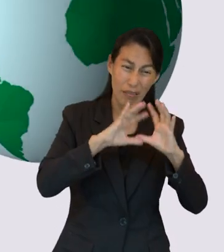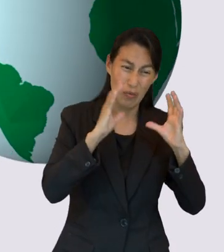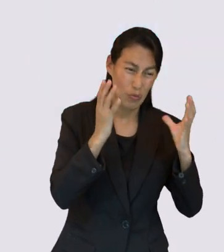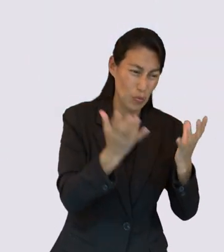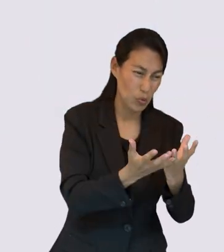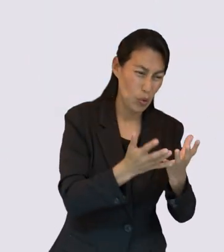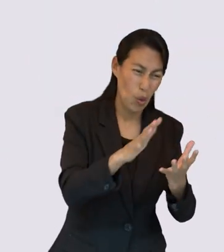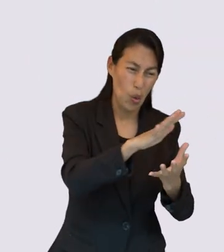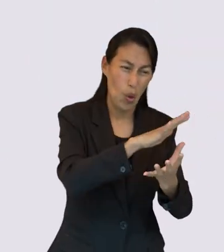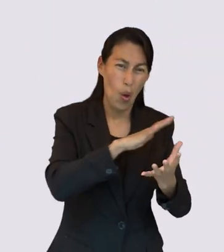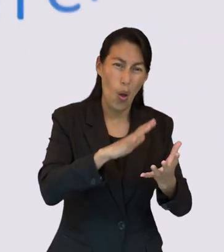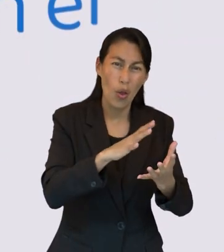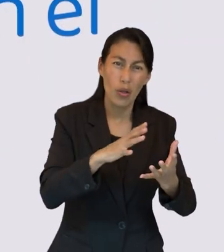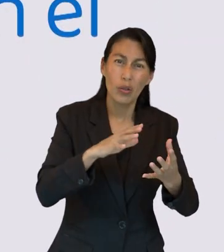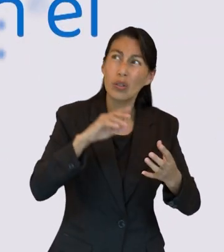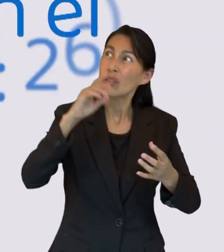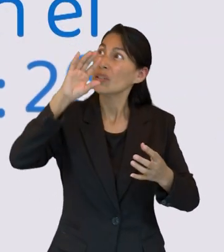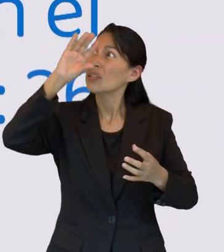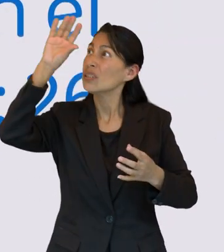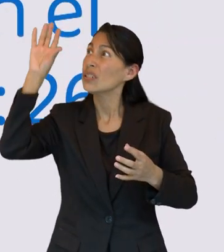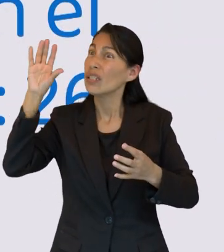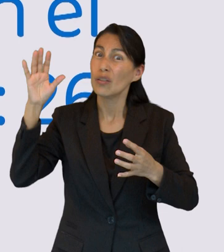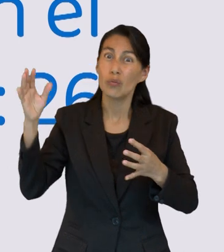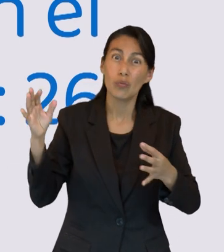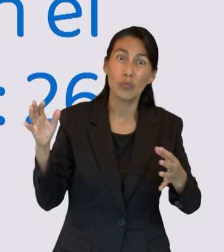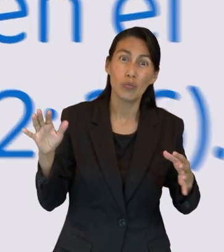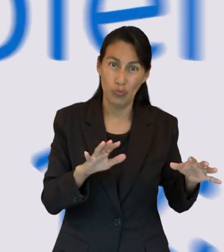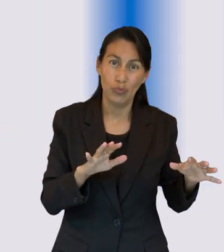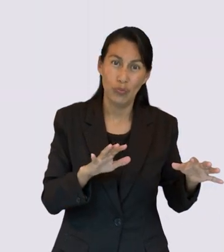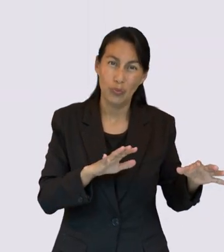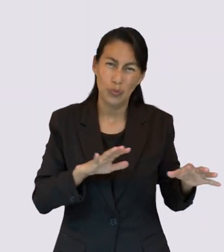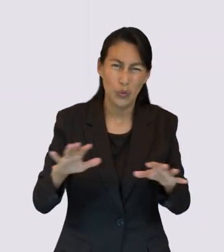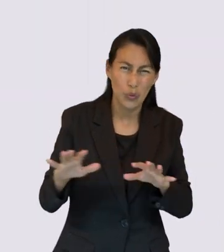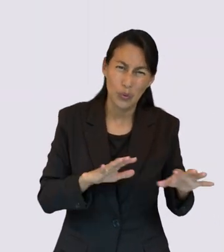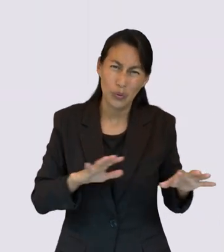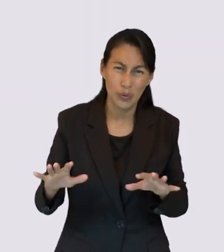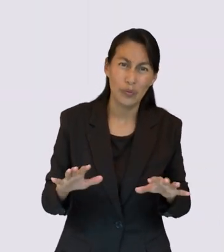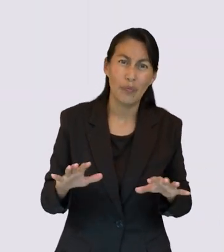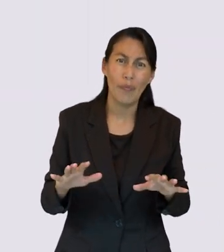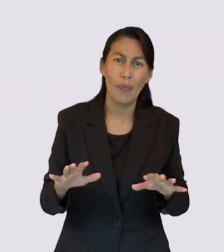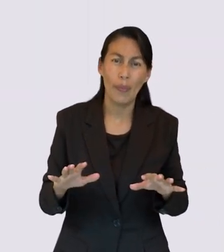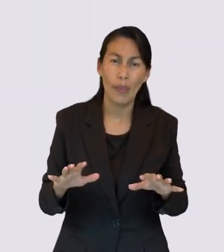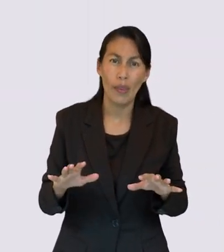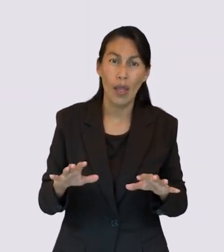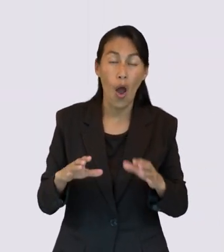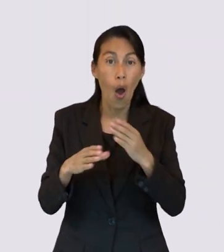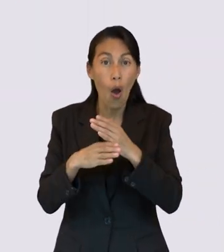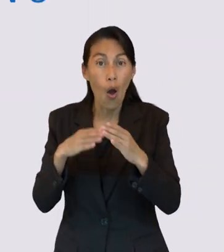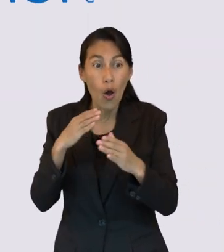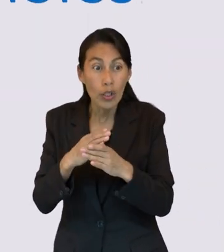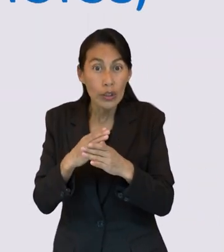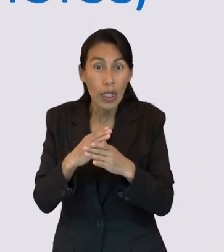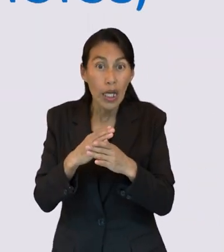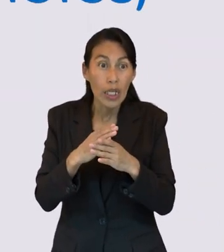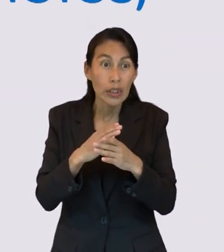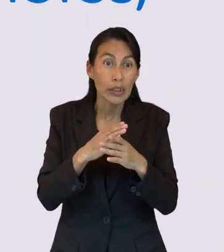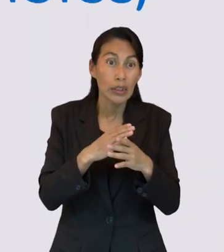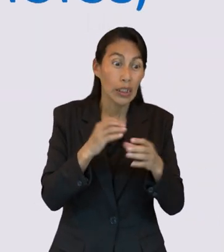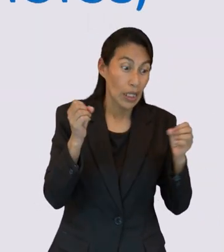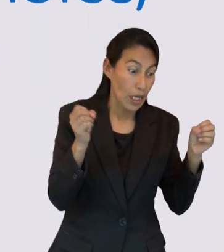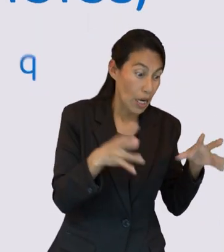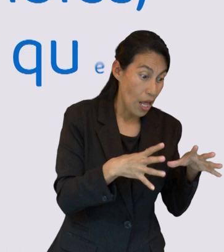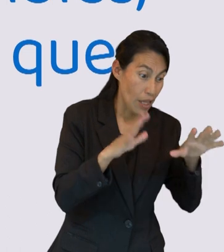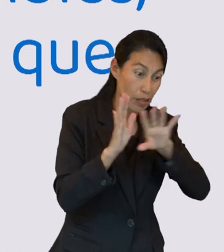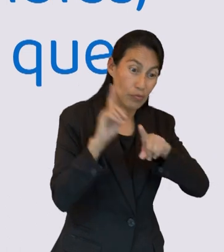sacudirá. Y no solo la tierra, sino también el cielo. Solo sobrevivirán las cosas inconmovibles, los